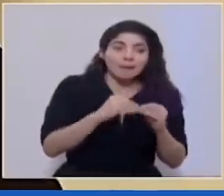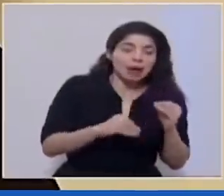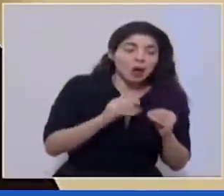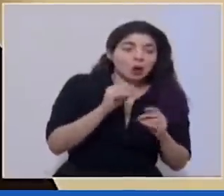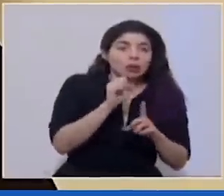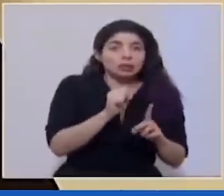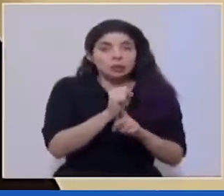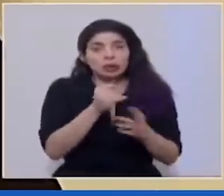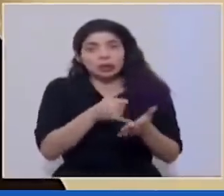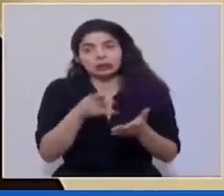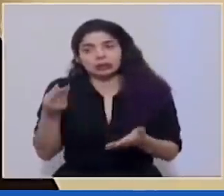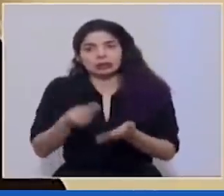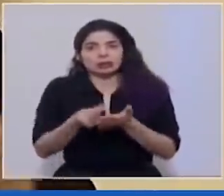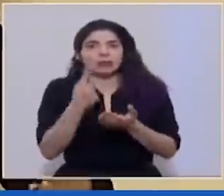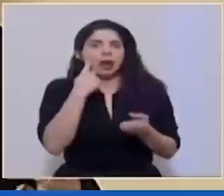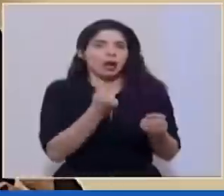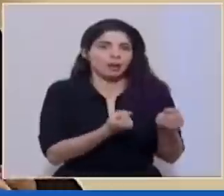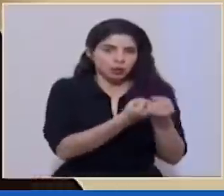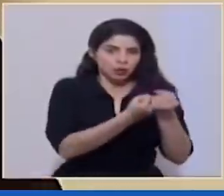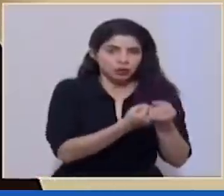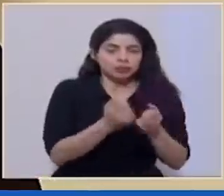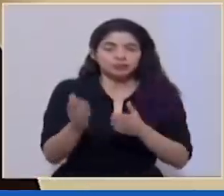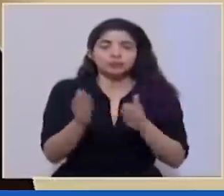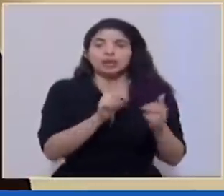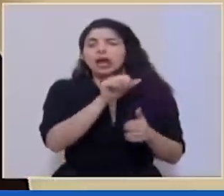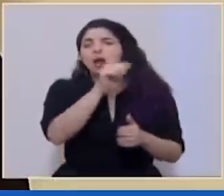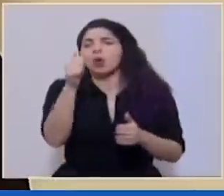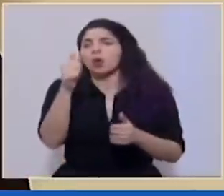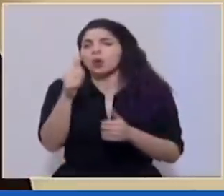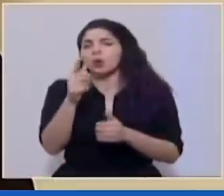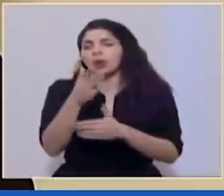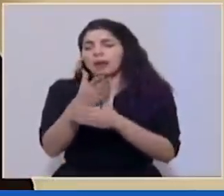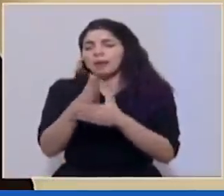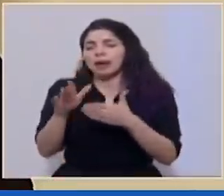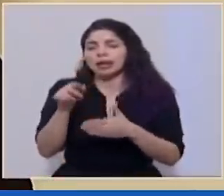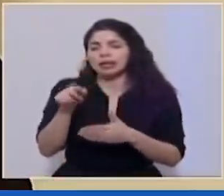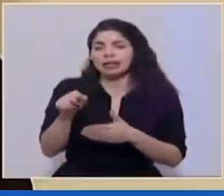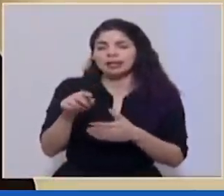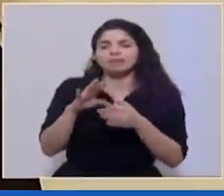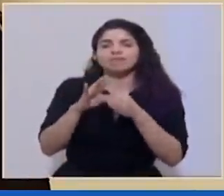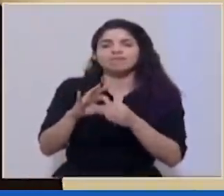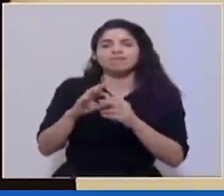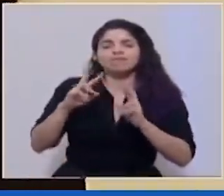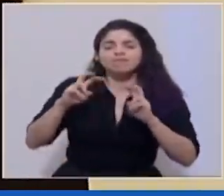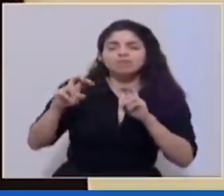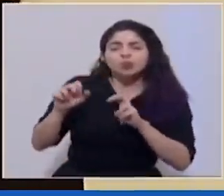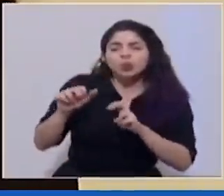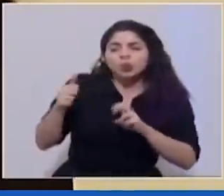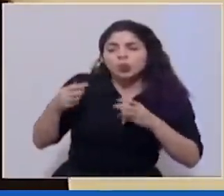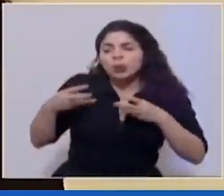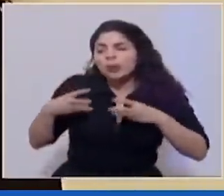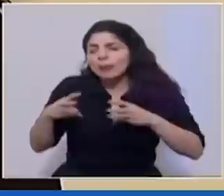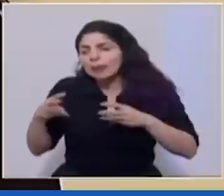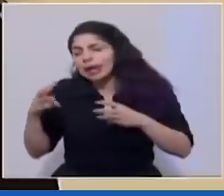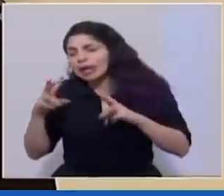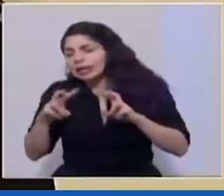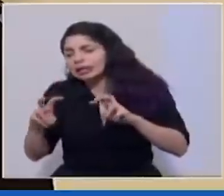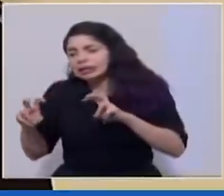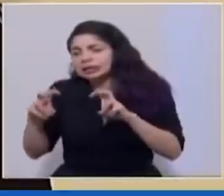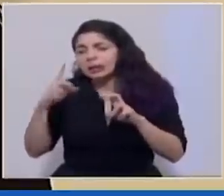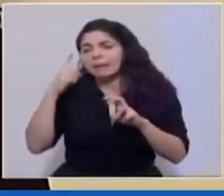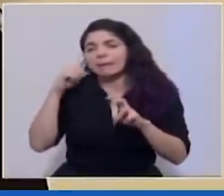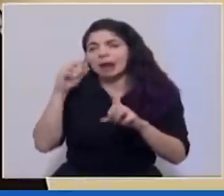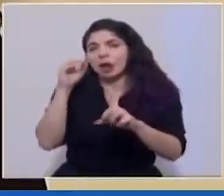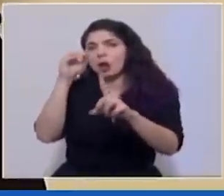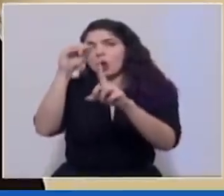vulnerabilidad. En relación con la otra fase que tiene que ver con la valoración de otros mecanismos para lograr ese objetivo